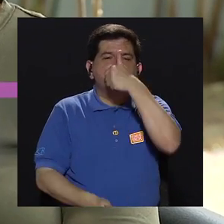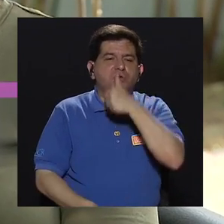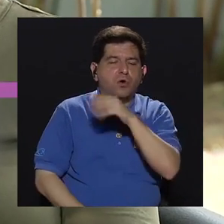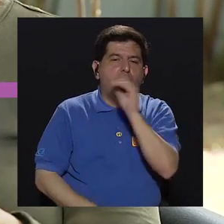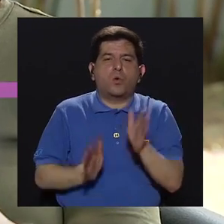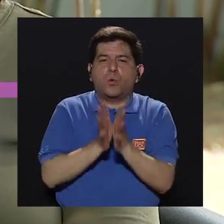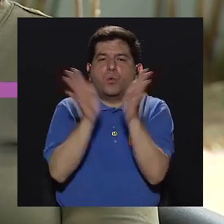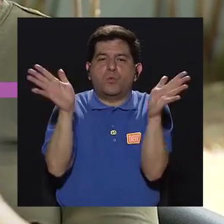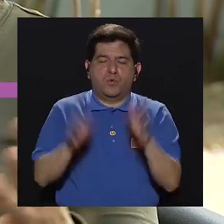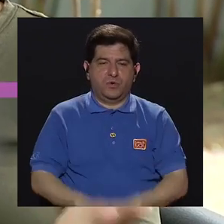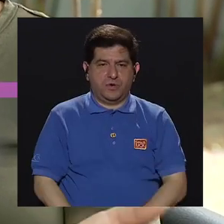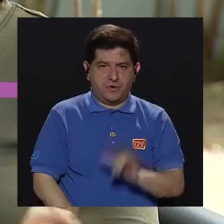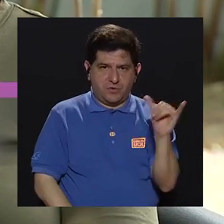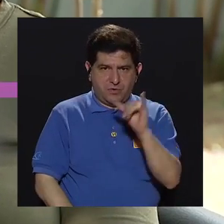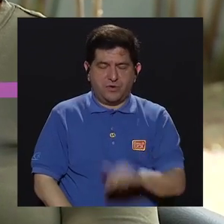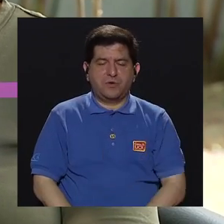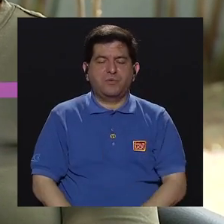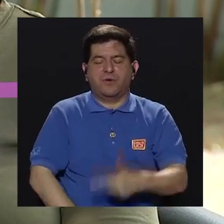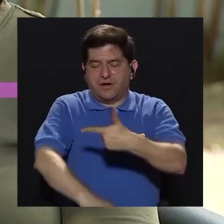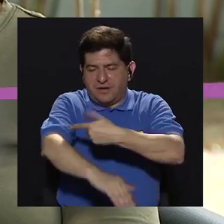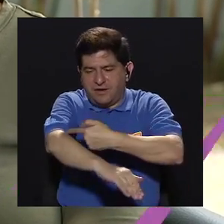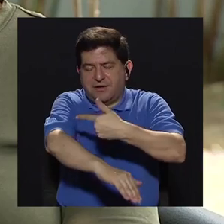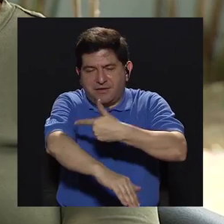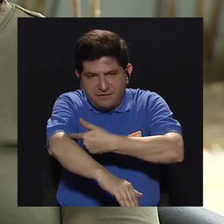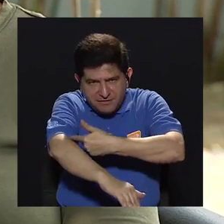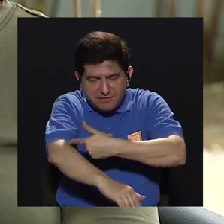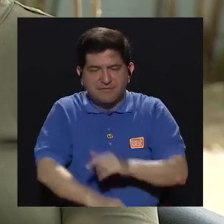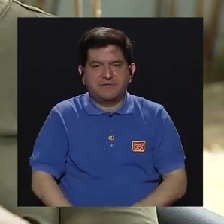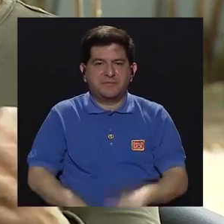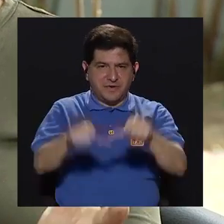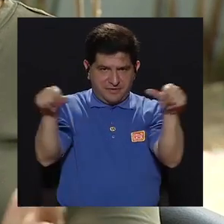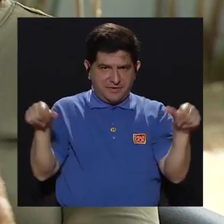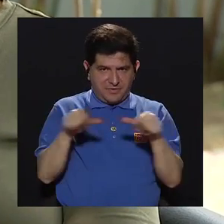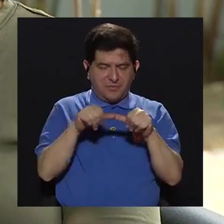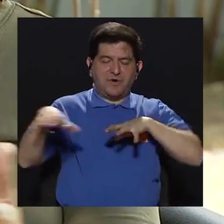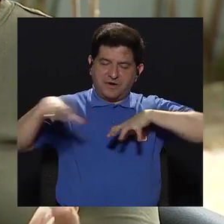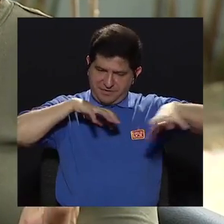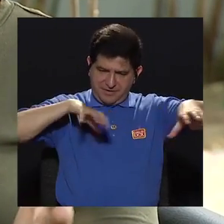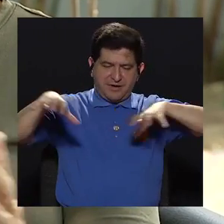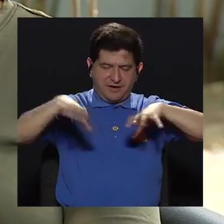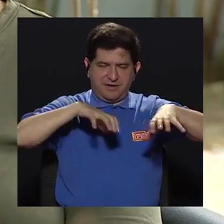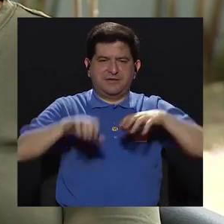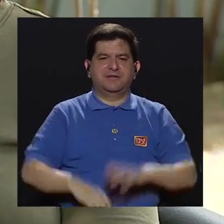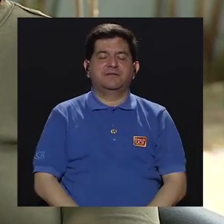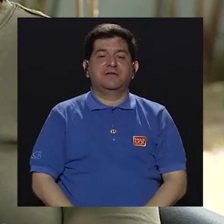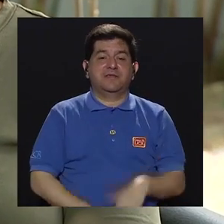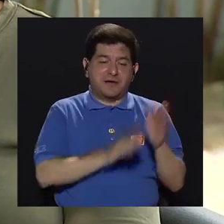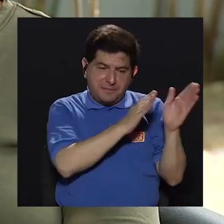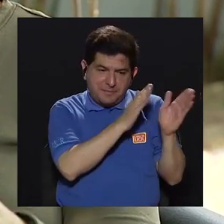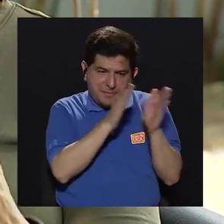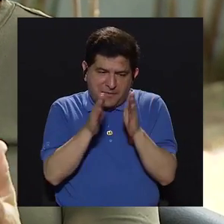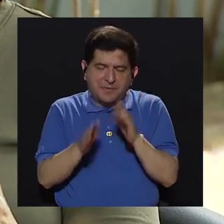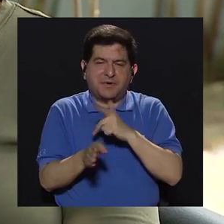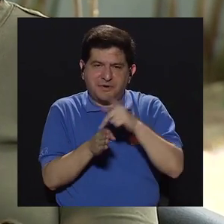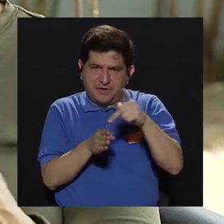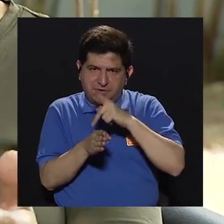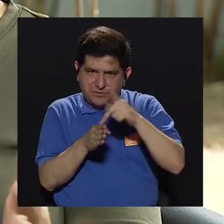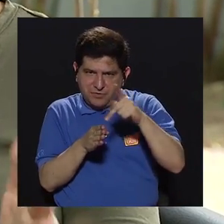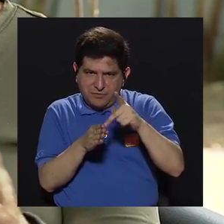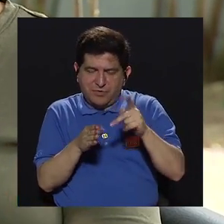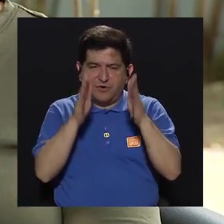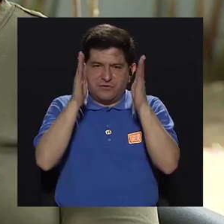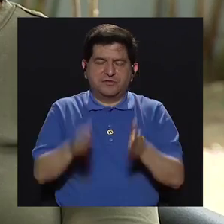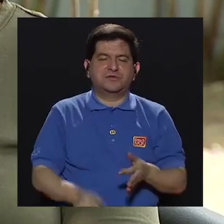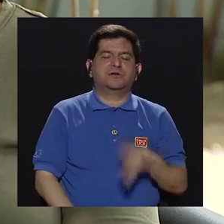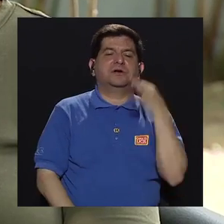públicos, también enfermería desarrolla sus actividades en lo que es la formación académica de